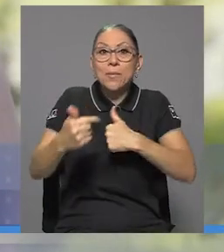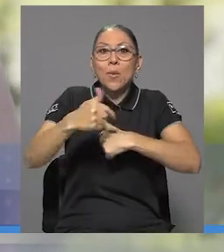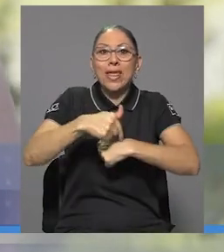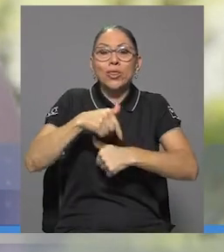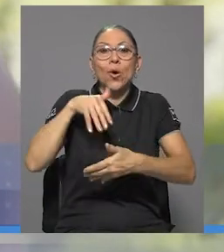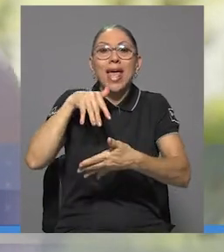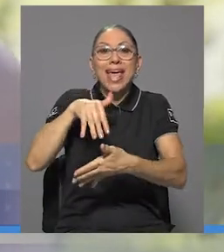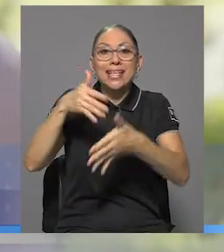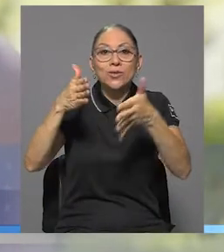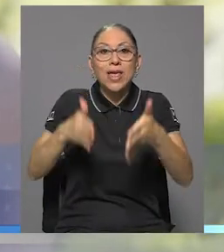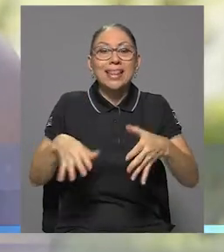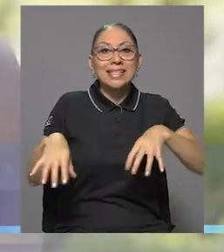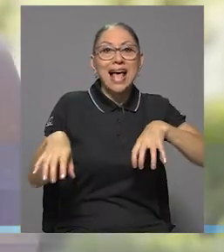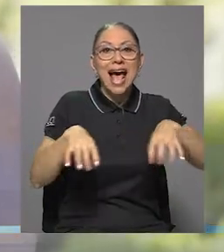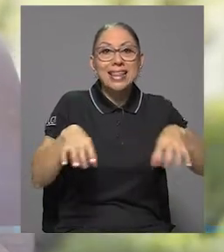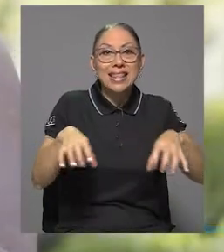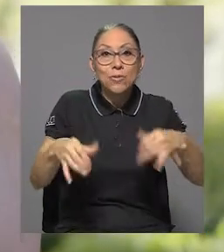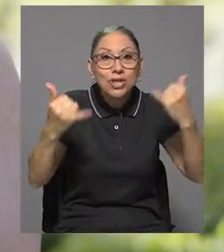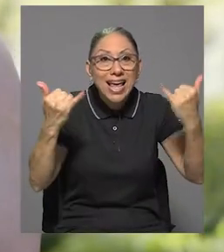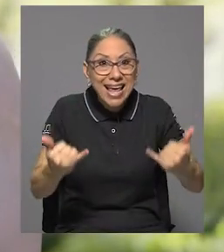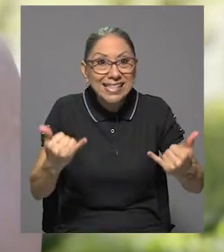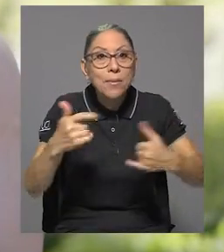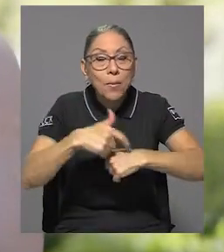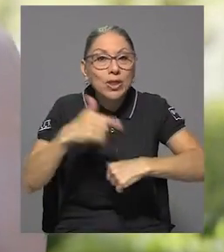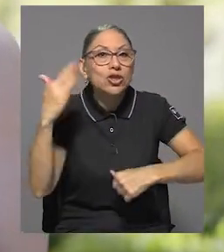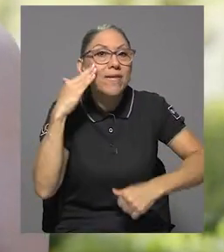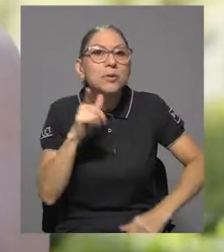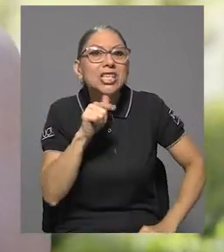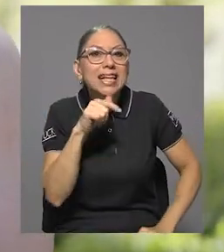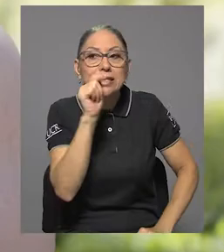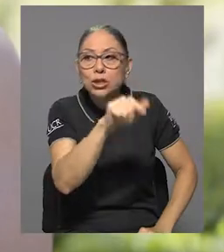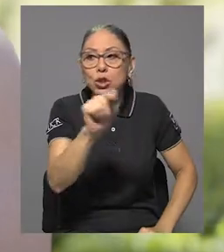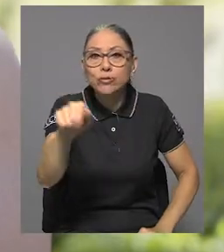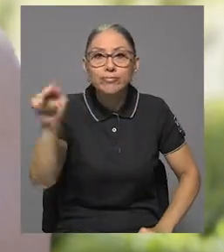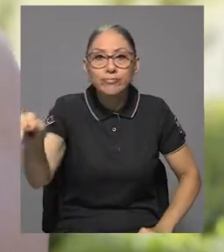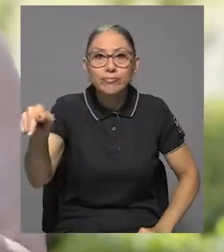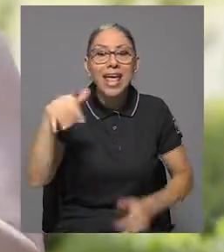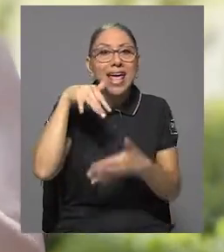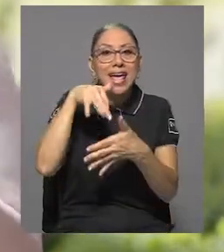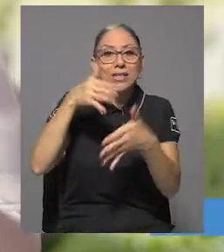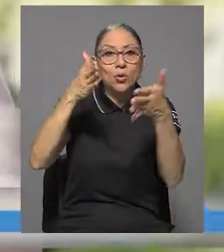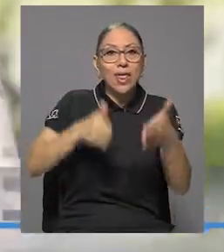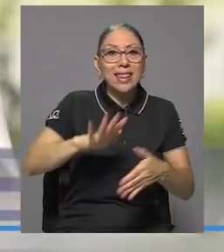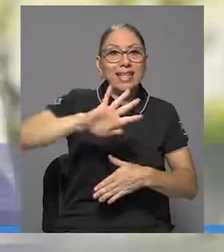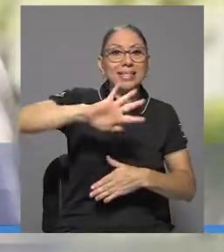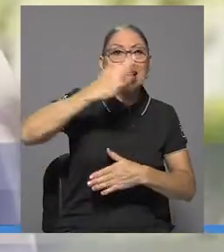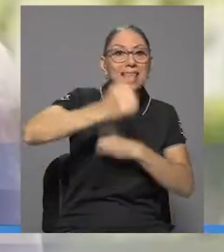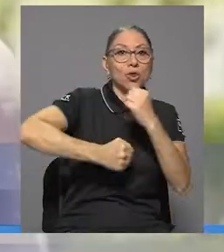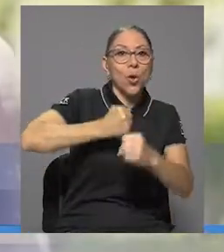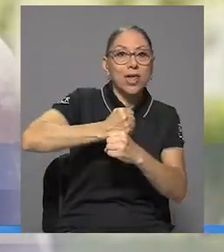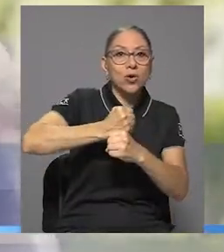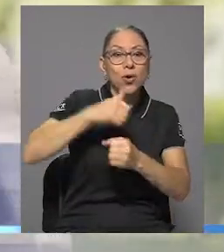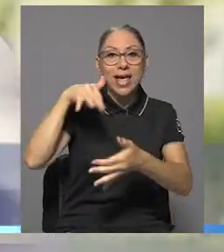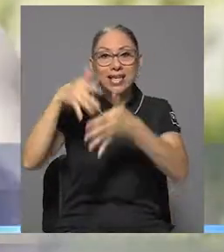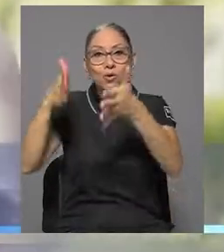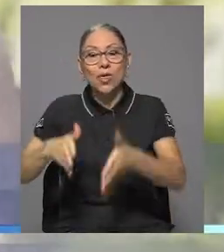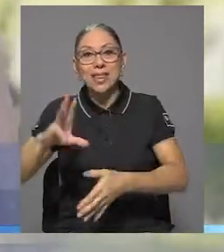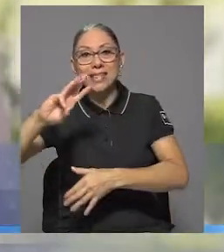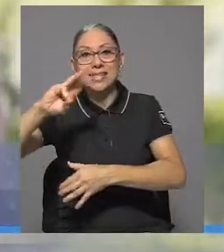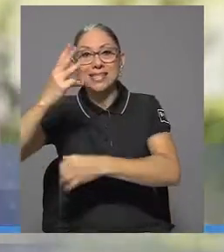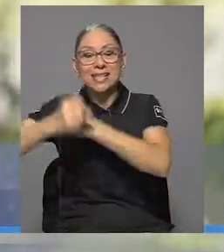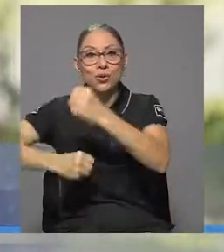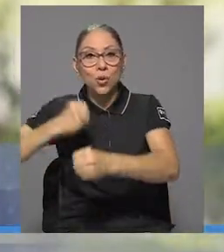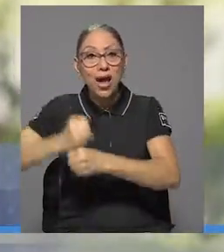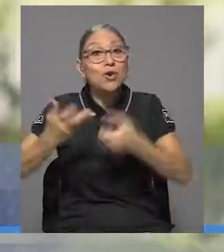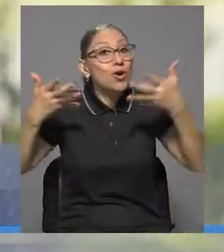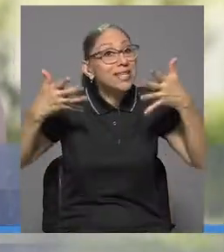estudiantes activos, los que tenemos en este momento identificados, ¿verdad? Entonces, estudiantes de quinto año, estudiantes de